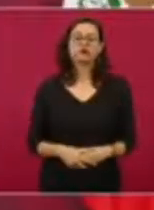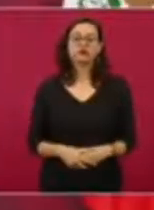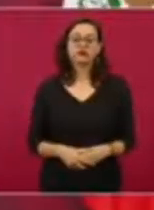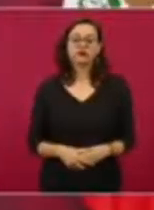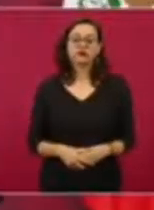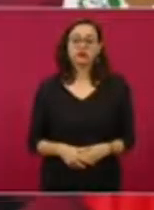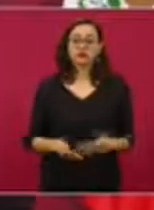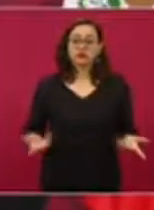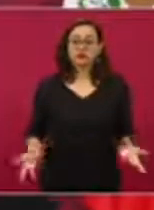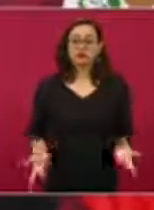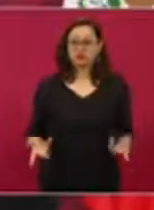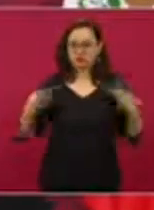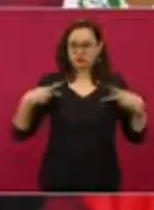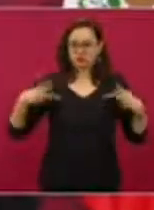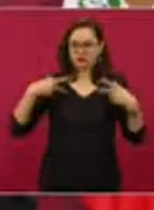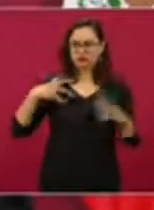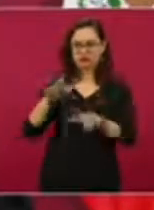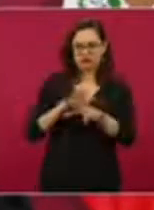escrutinio público.